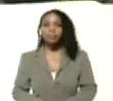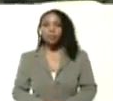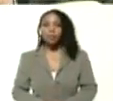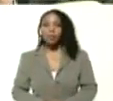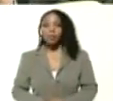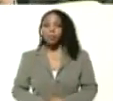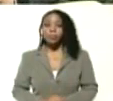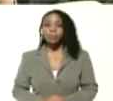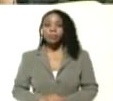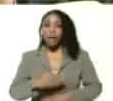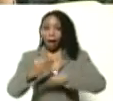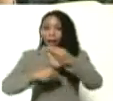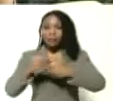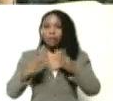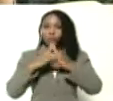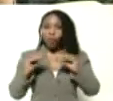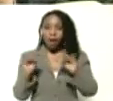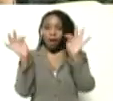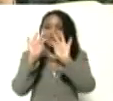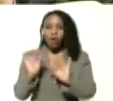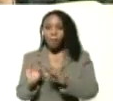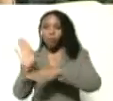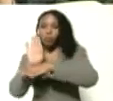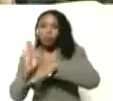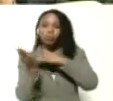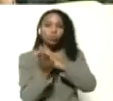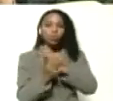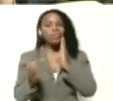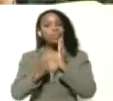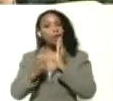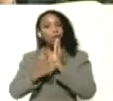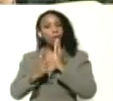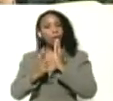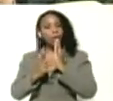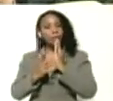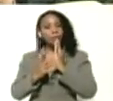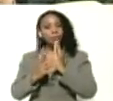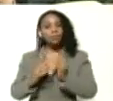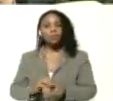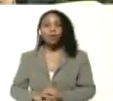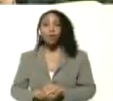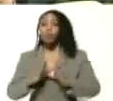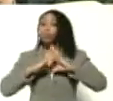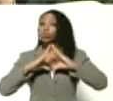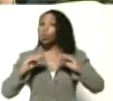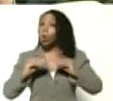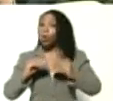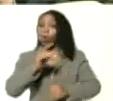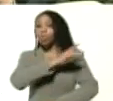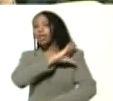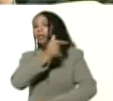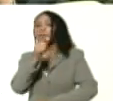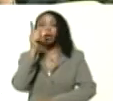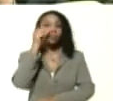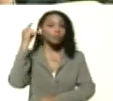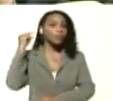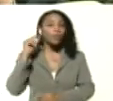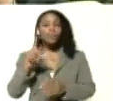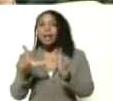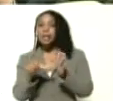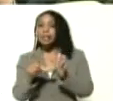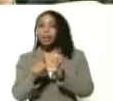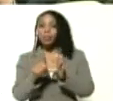tómese todas las precauciones tecnológicas, bueno, todos los directores y directoras del